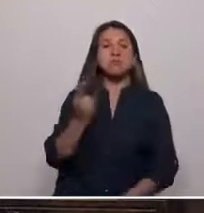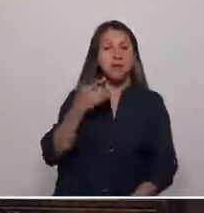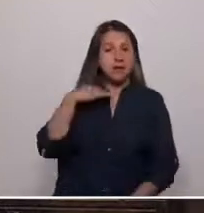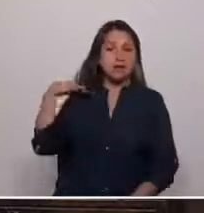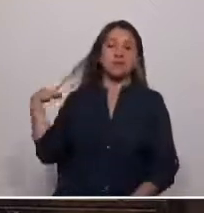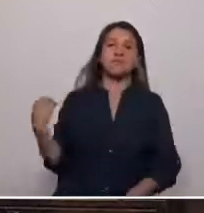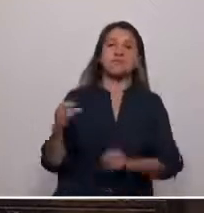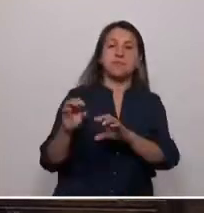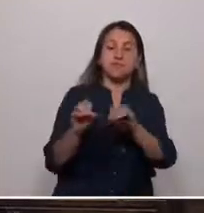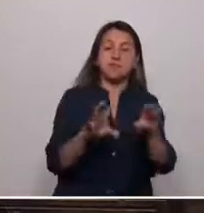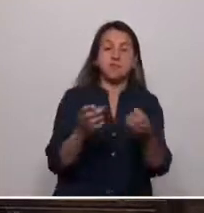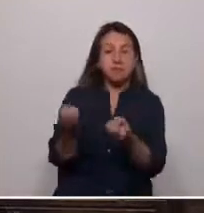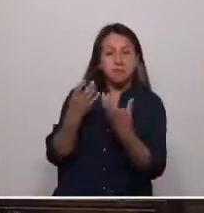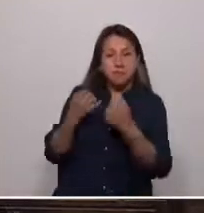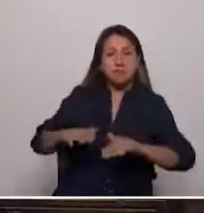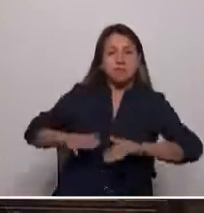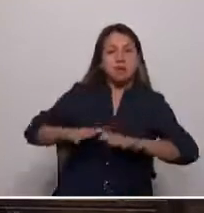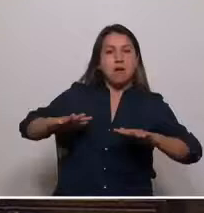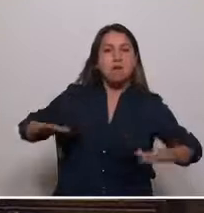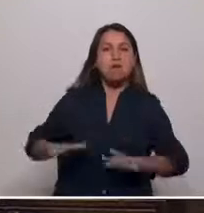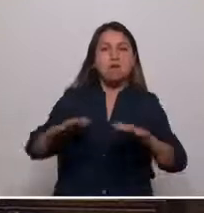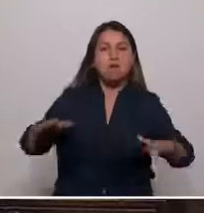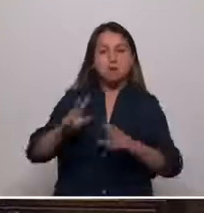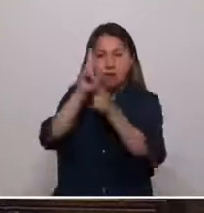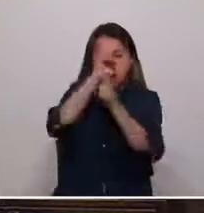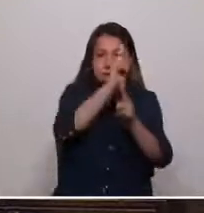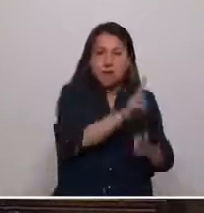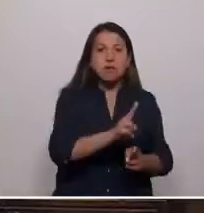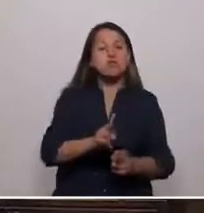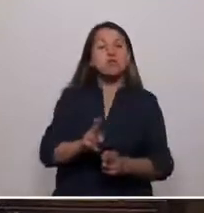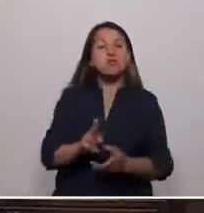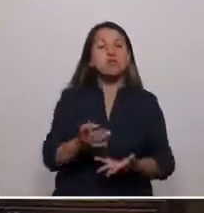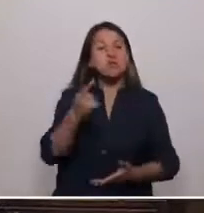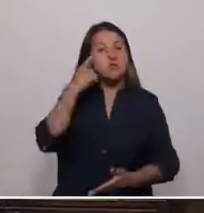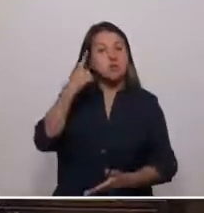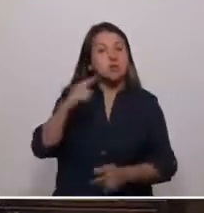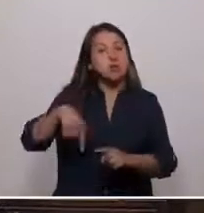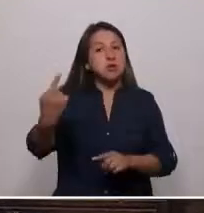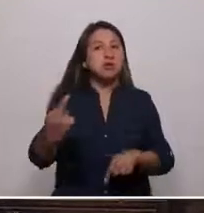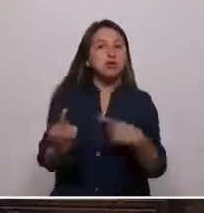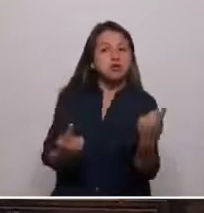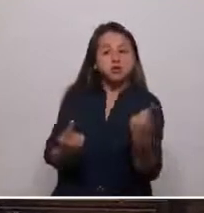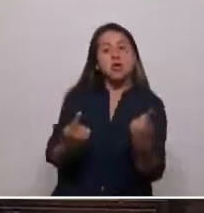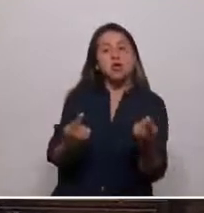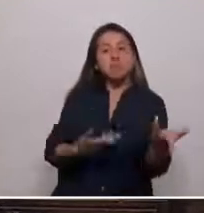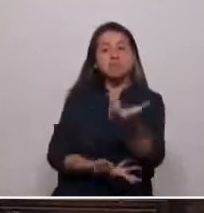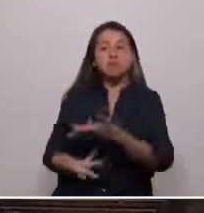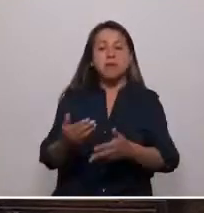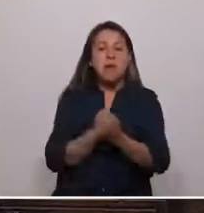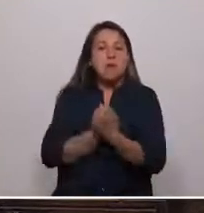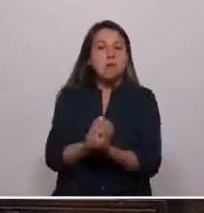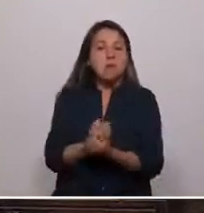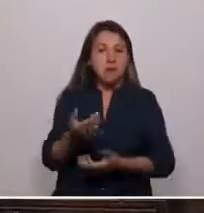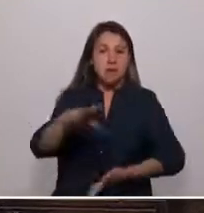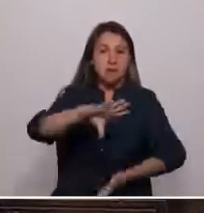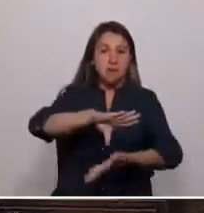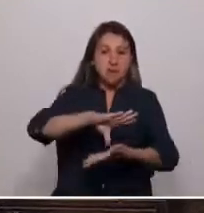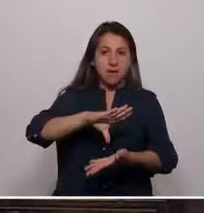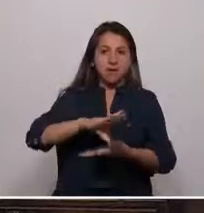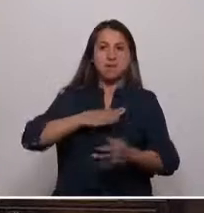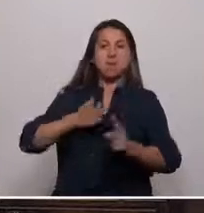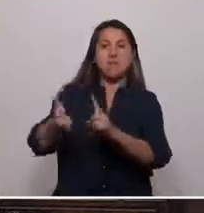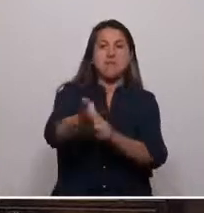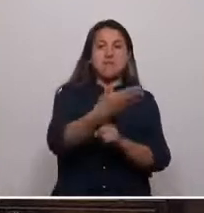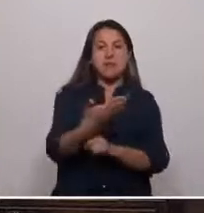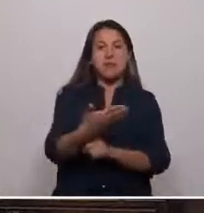Fui educada en el esfuerzo, el respeto y la consideración por los demás, en el amor a mi país, a mi bandera y mis